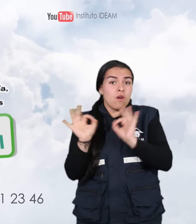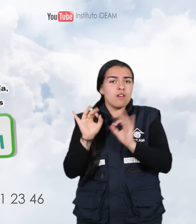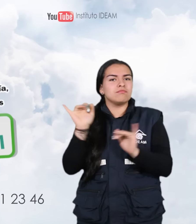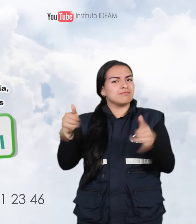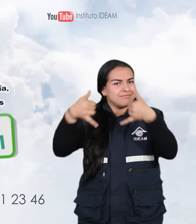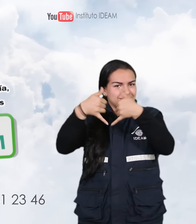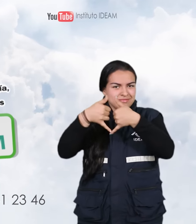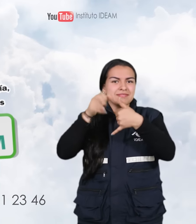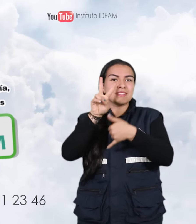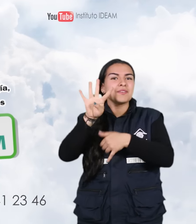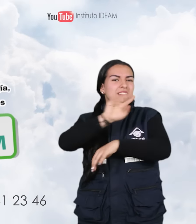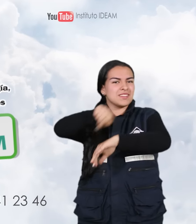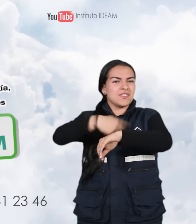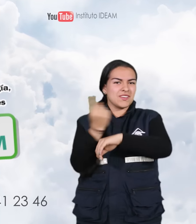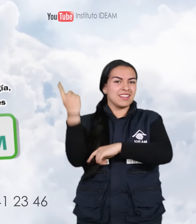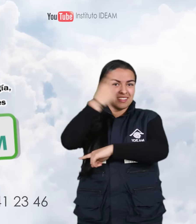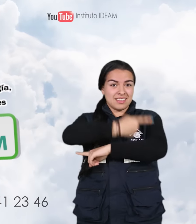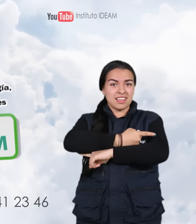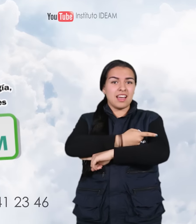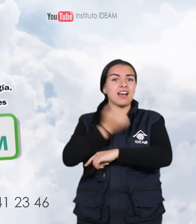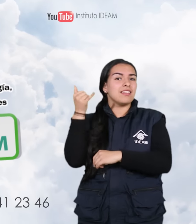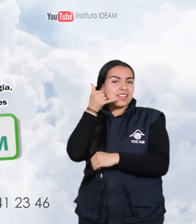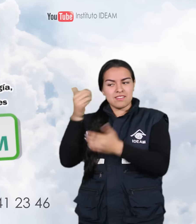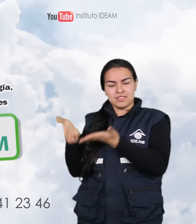llamarnos las 24 horas del día a los teléfonos que aparecen en pantalla.